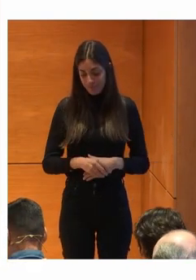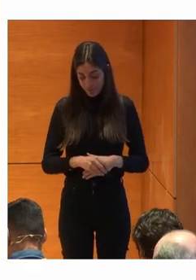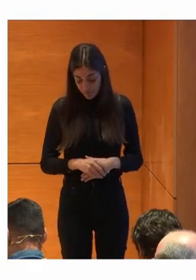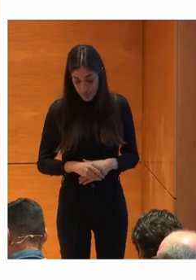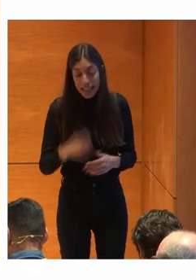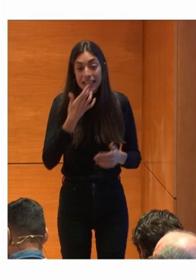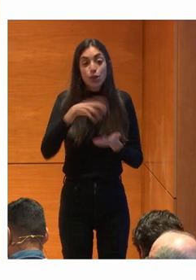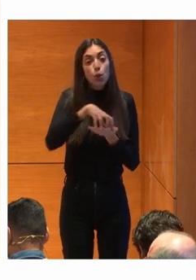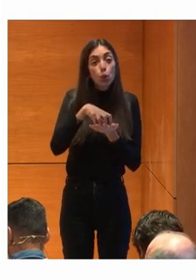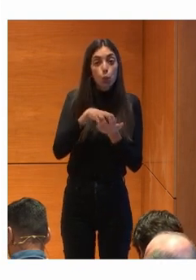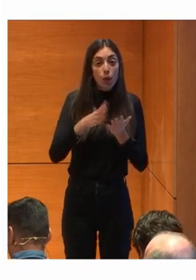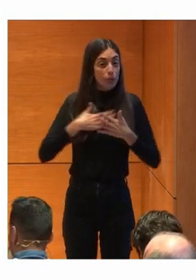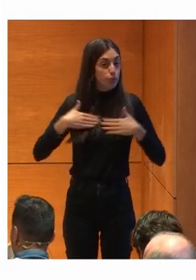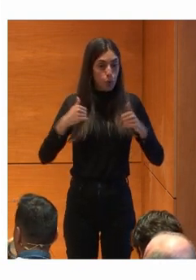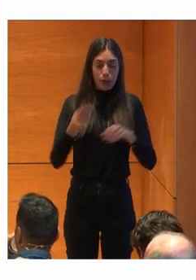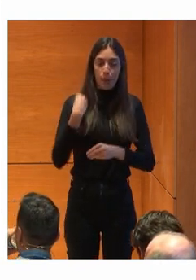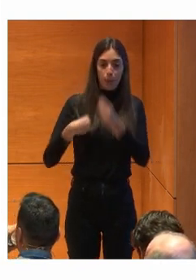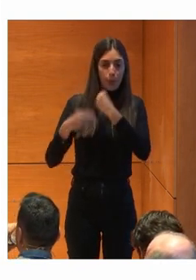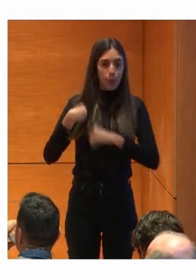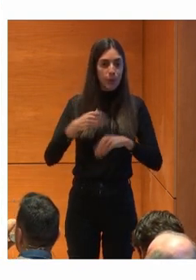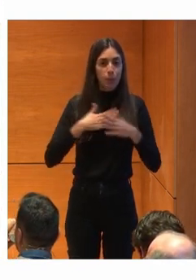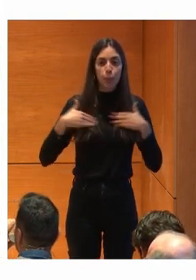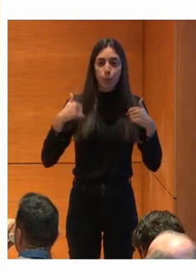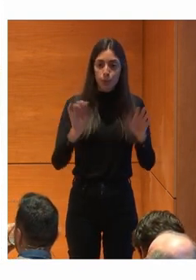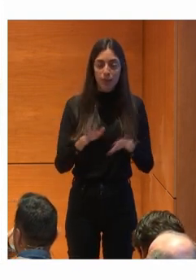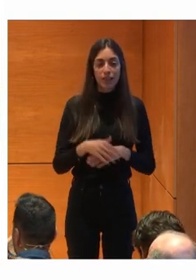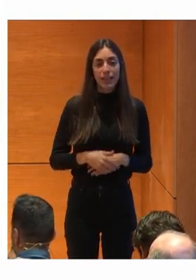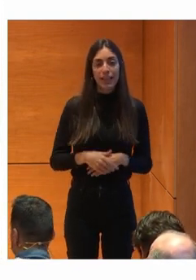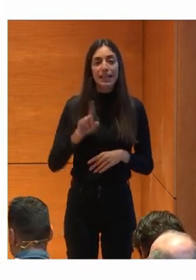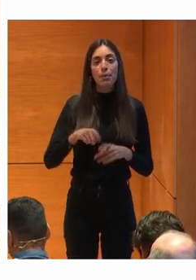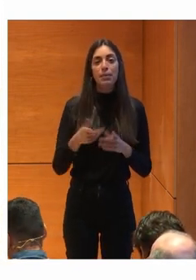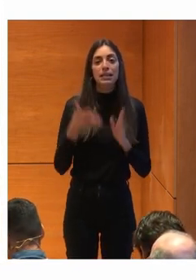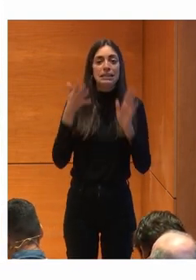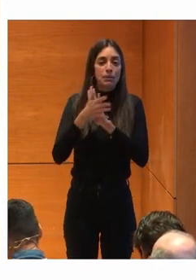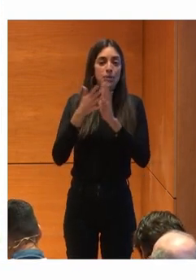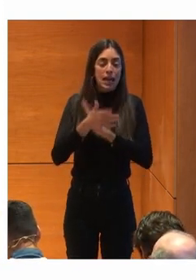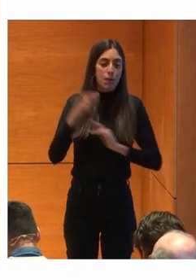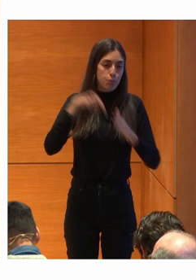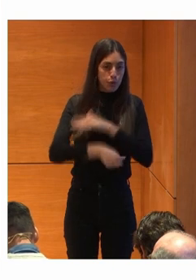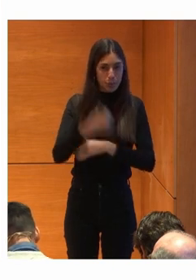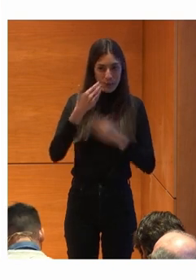Cualquier duda Nos vemos por aquí Y podemos comentar Con un poco más De holgura Gracias